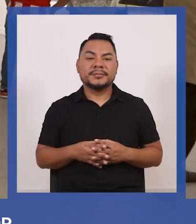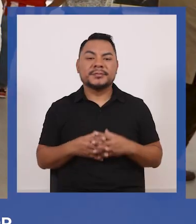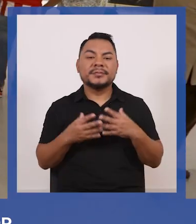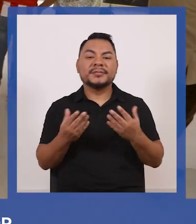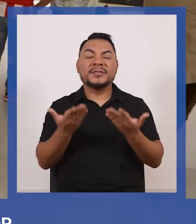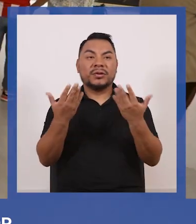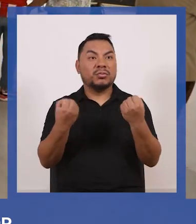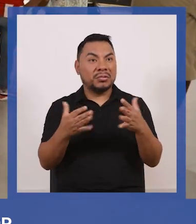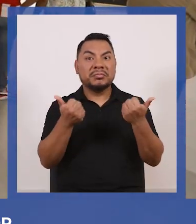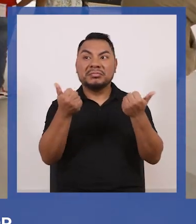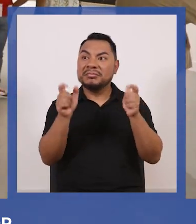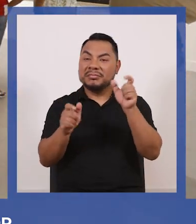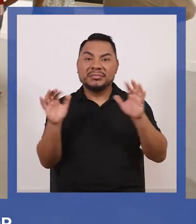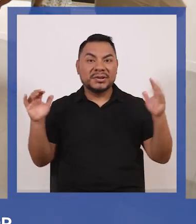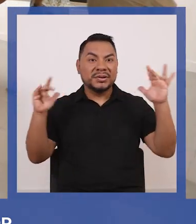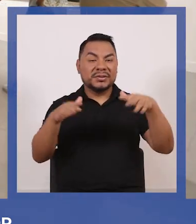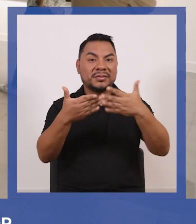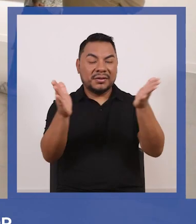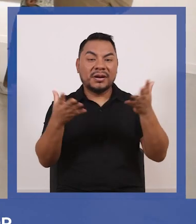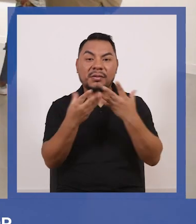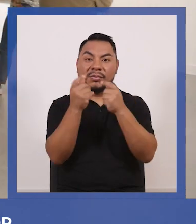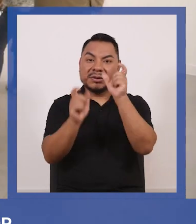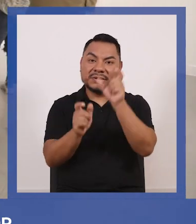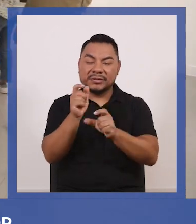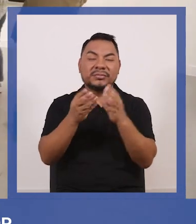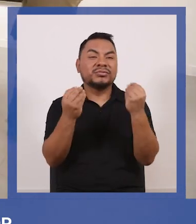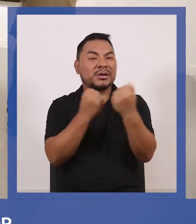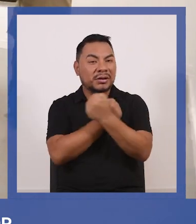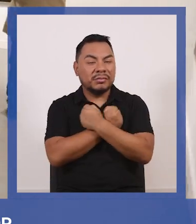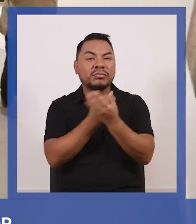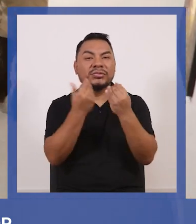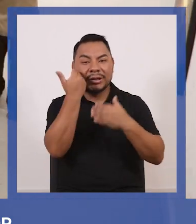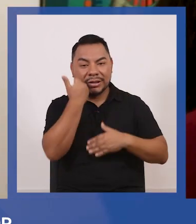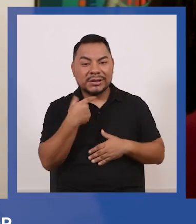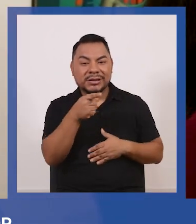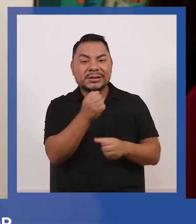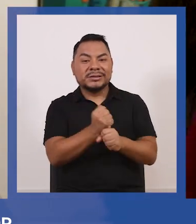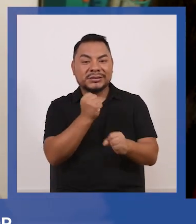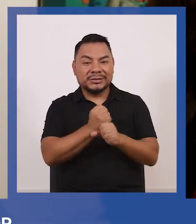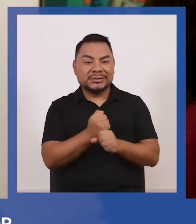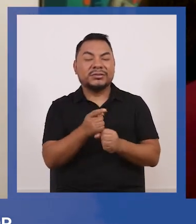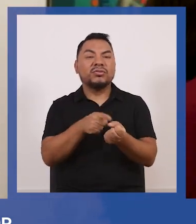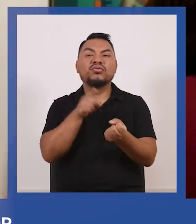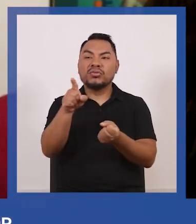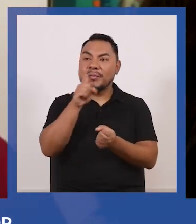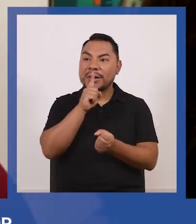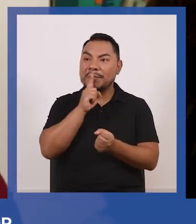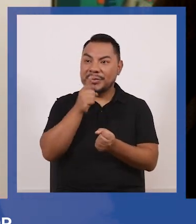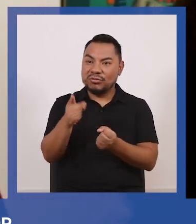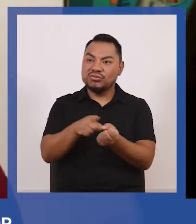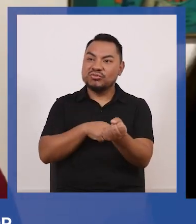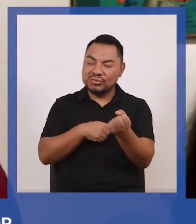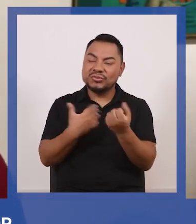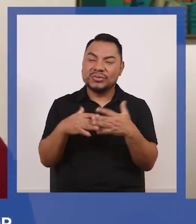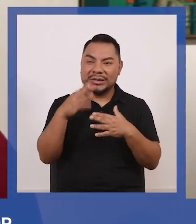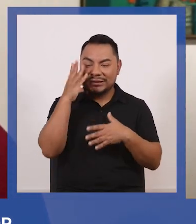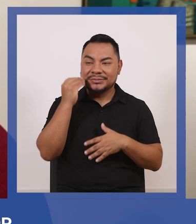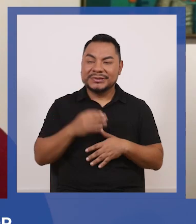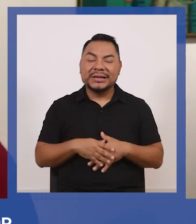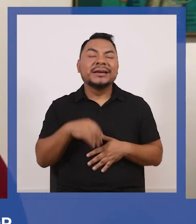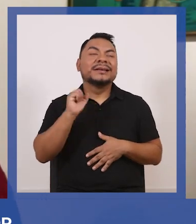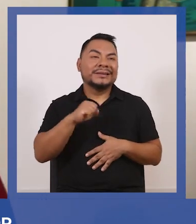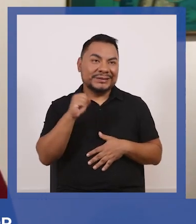Marta ¿qué tal éxito? la inauguración muchas personas mucho amor y mucho cariño para el trabajo para la trayectoria de tu papá así es estamos muy